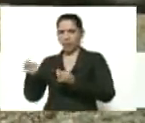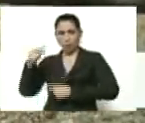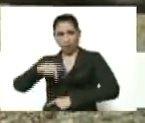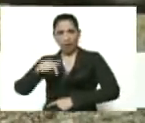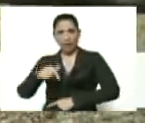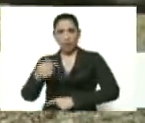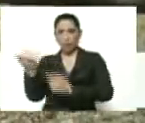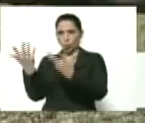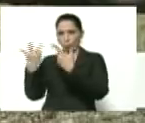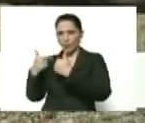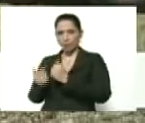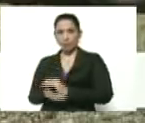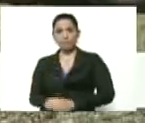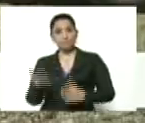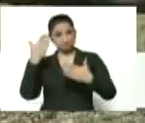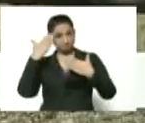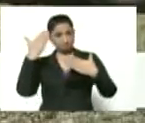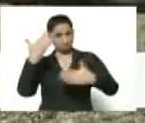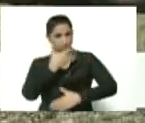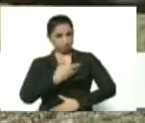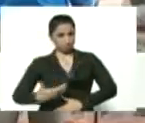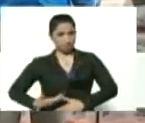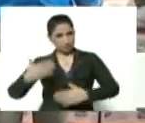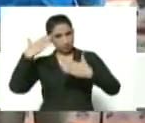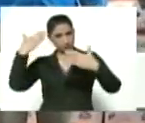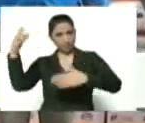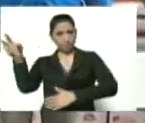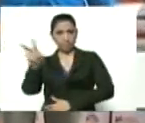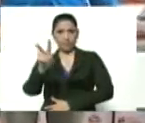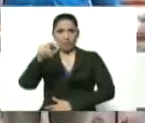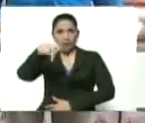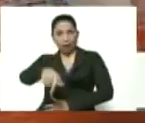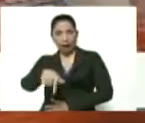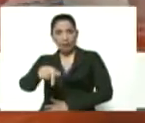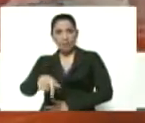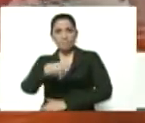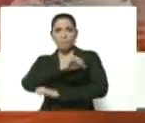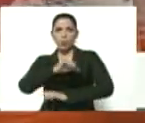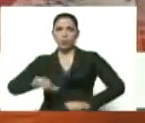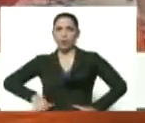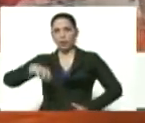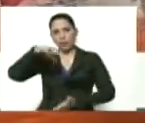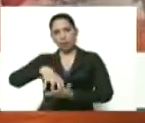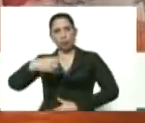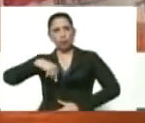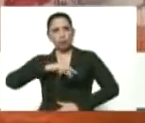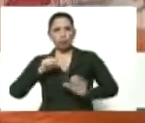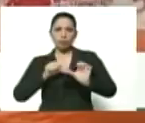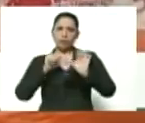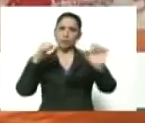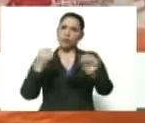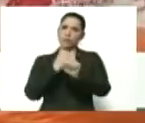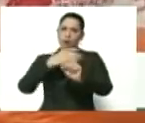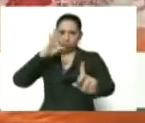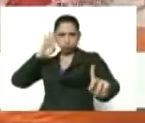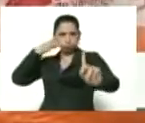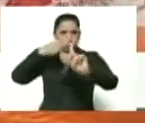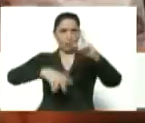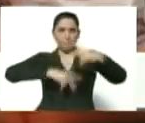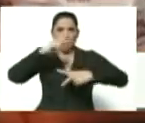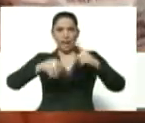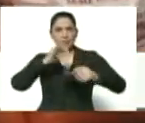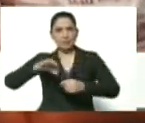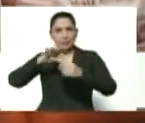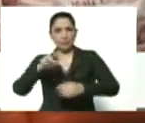nos comente. Saludos, presidente. Saludos, Venezuela. Desde acá, de Portuguesa, seguimos trabajando en el marco del plan de siembra